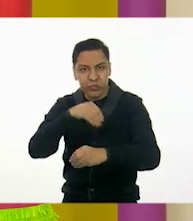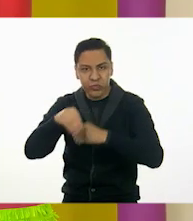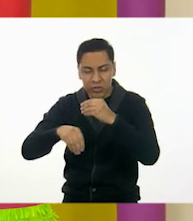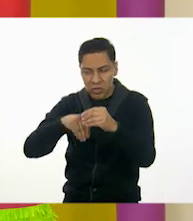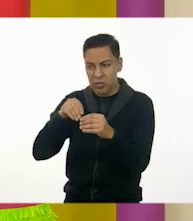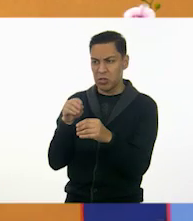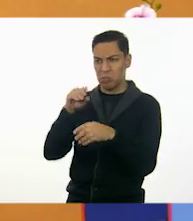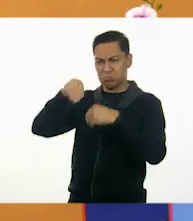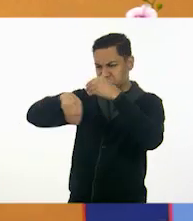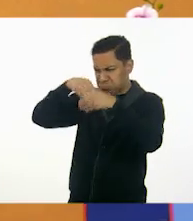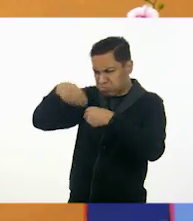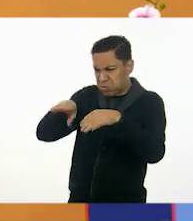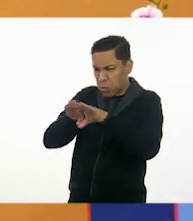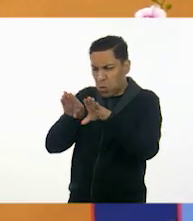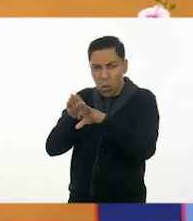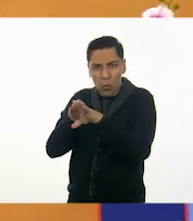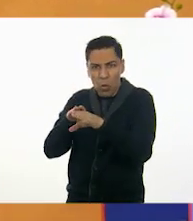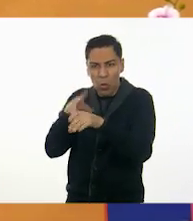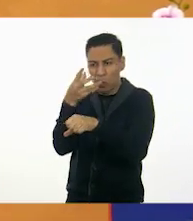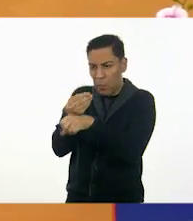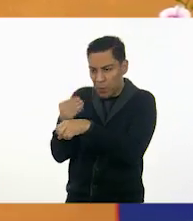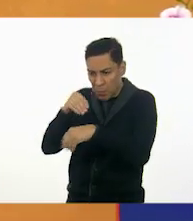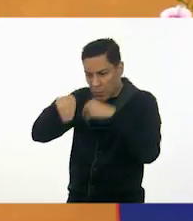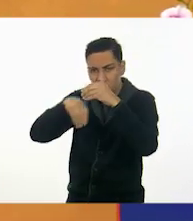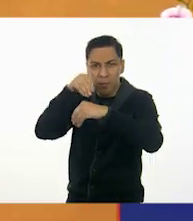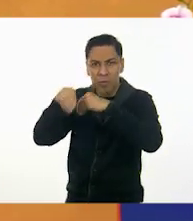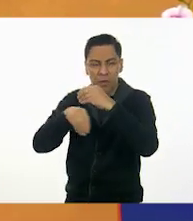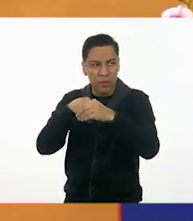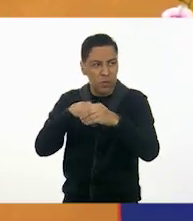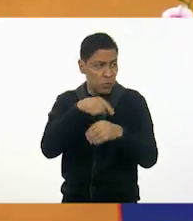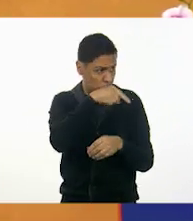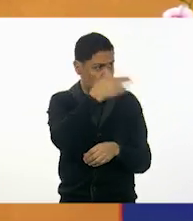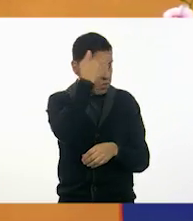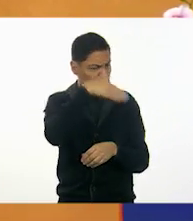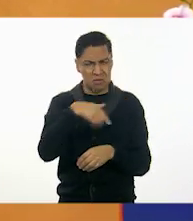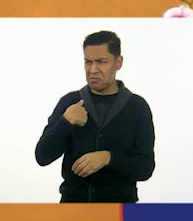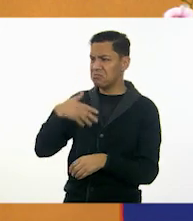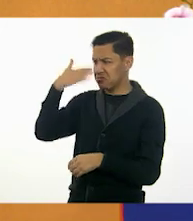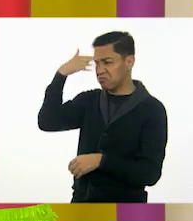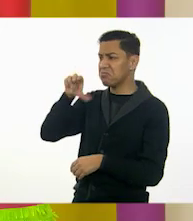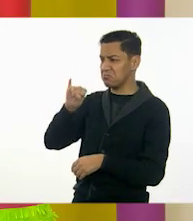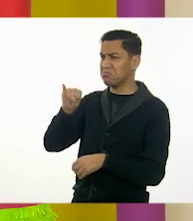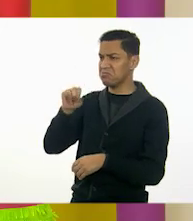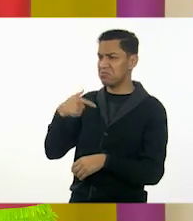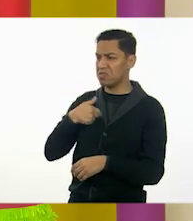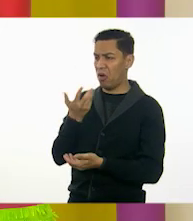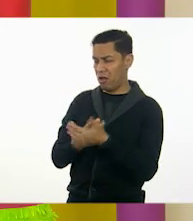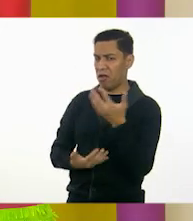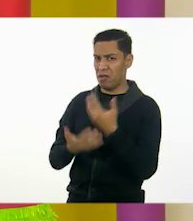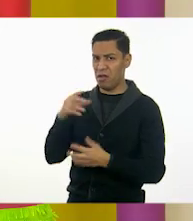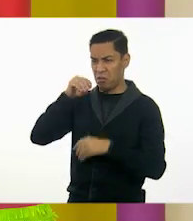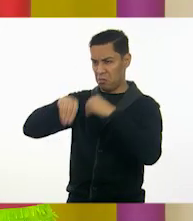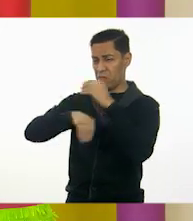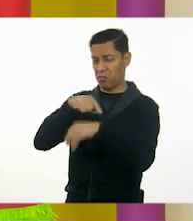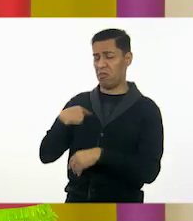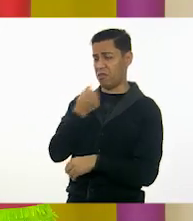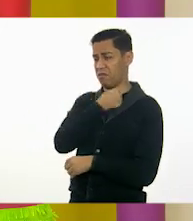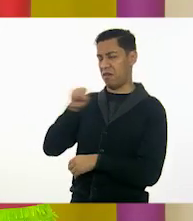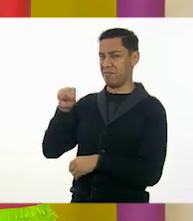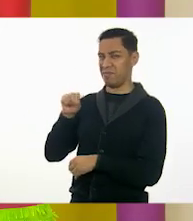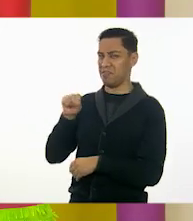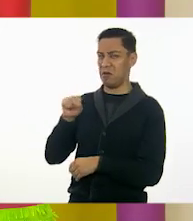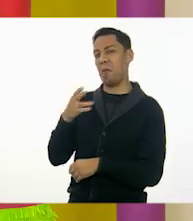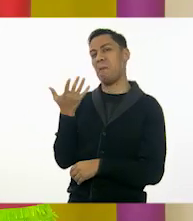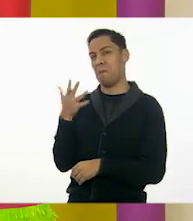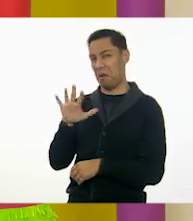hacerlas. Qué interesante, Erick. Yo no sabía que tú sabías elaborar piñatas. Más o menos, no soy el maestro elaborando piñatas,